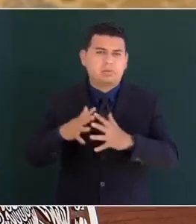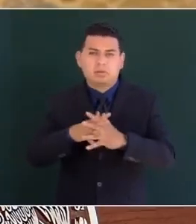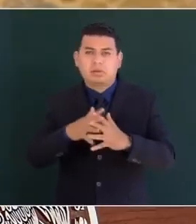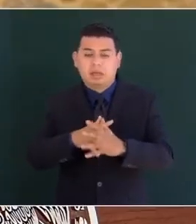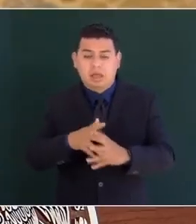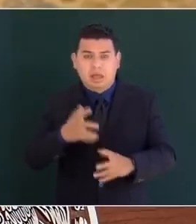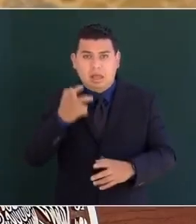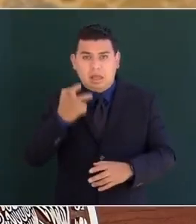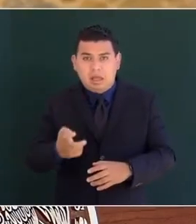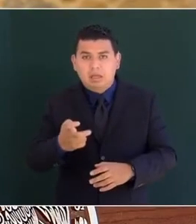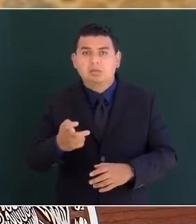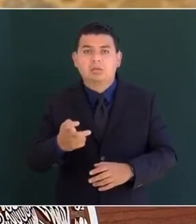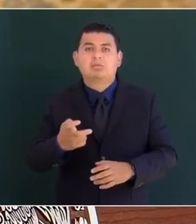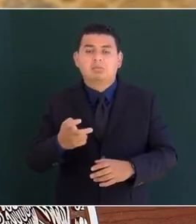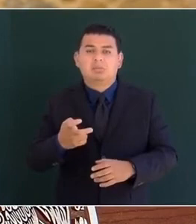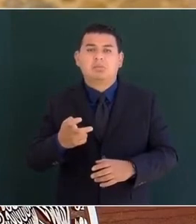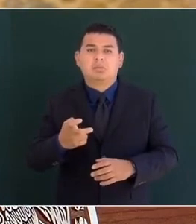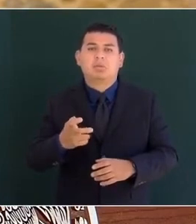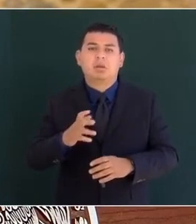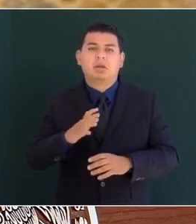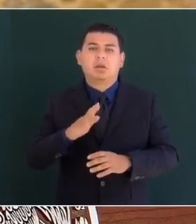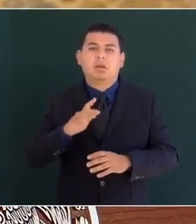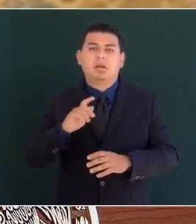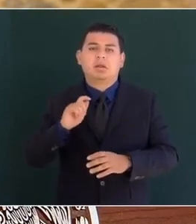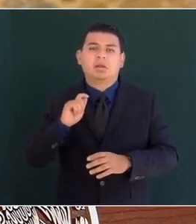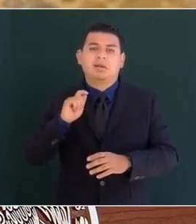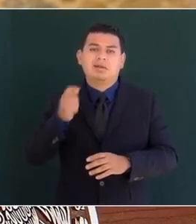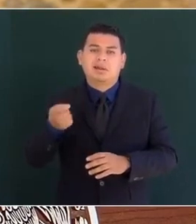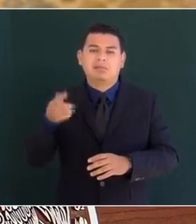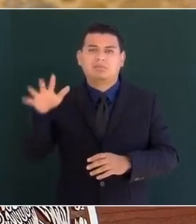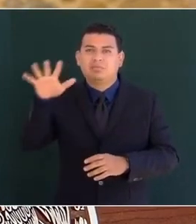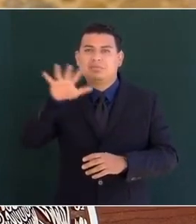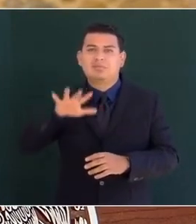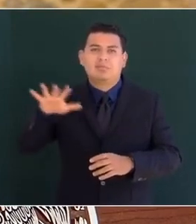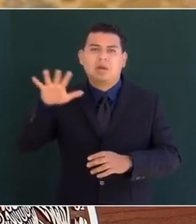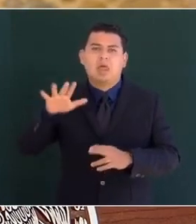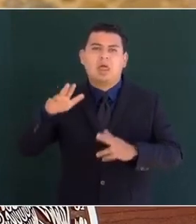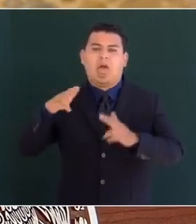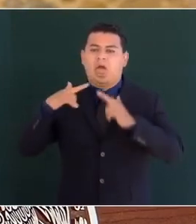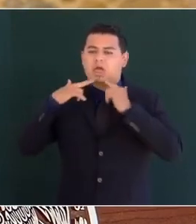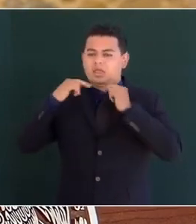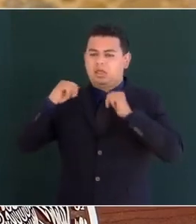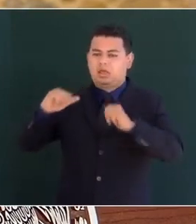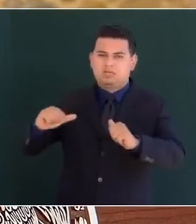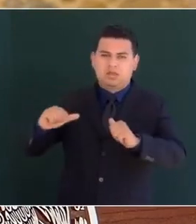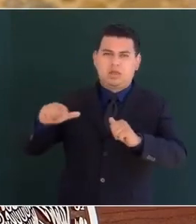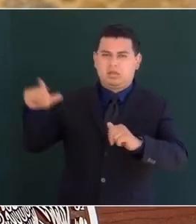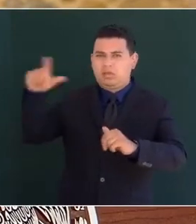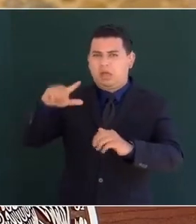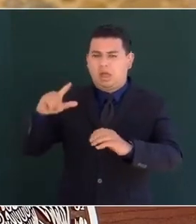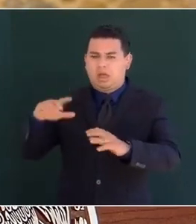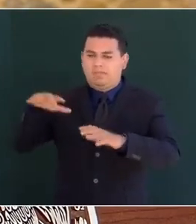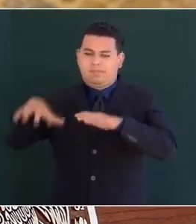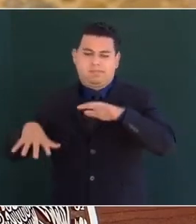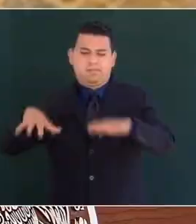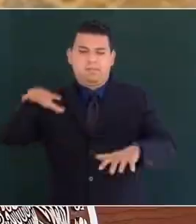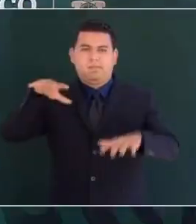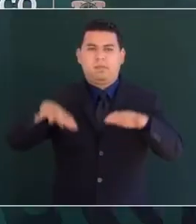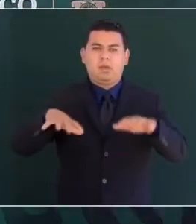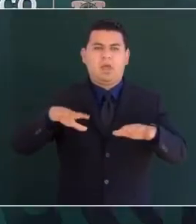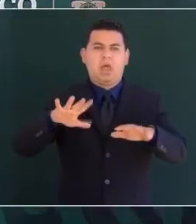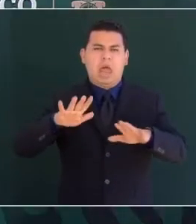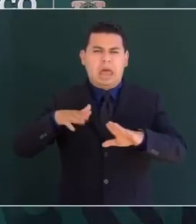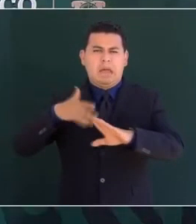entonces que perdió fuerza la hacienda rural y el latifundio fue